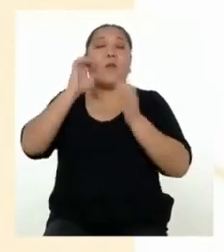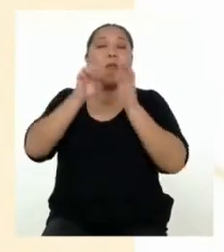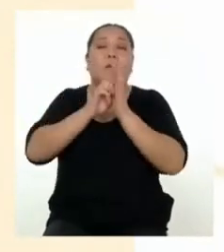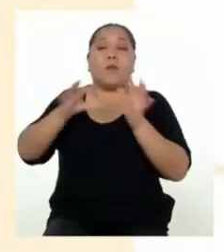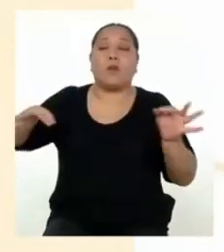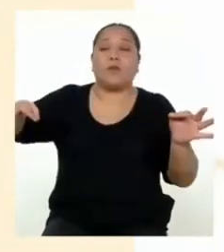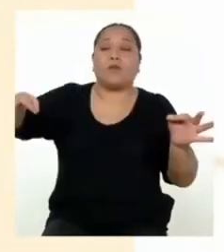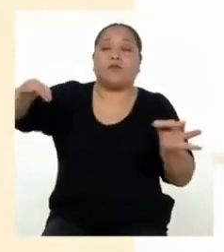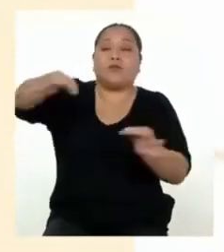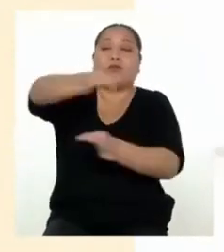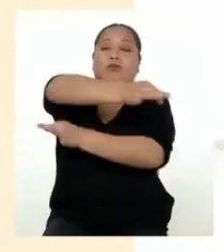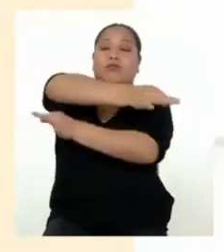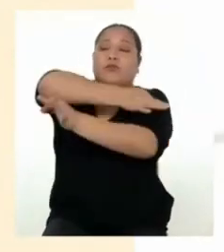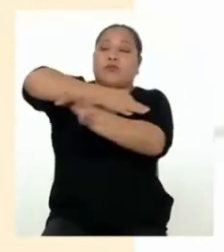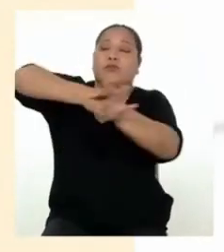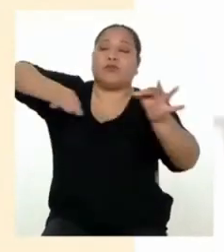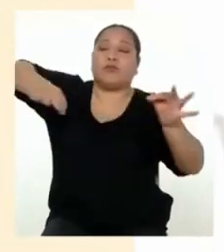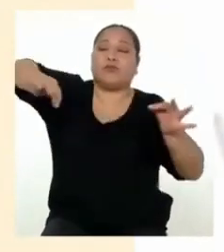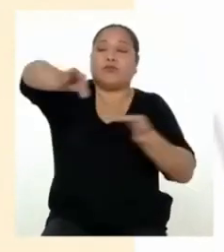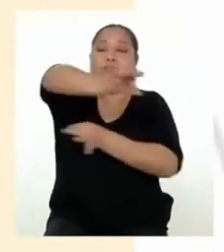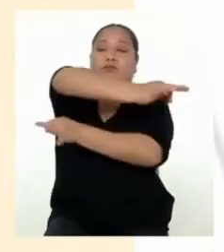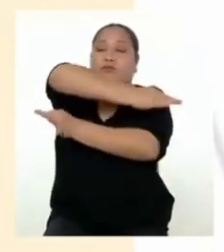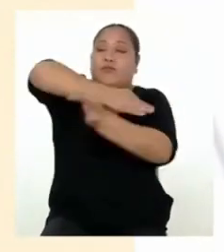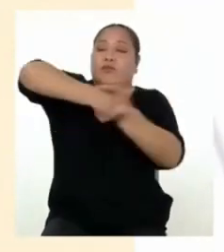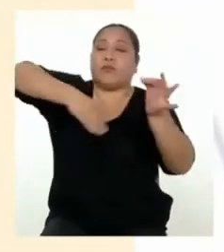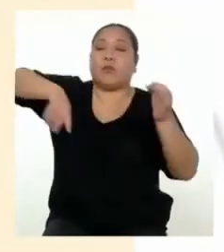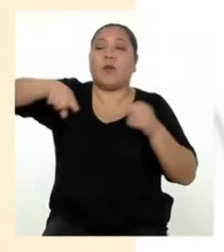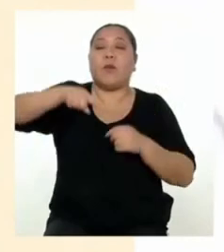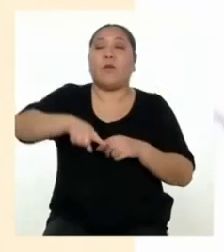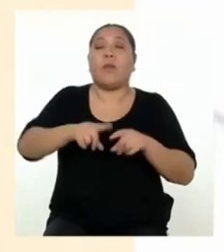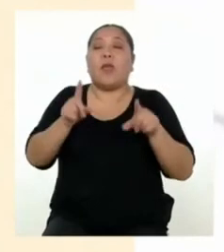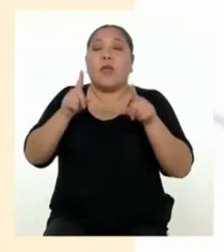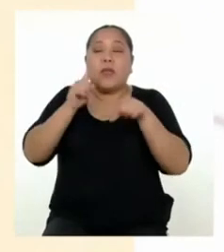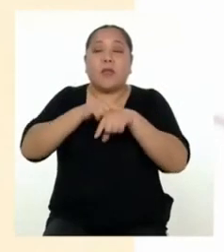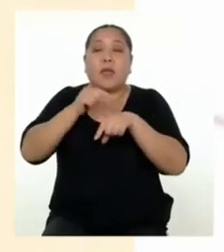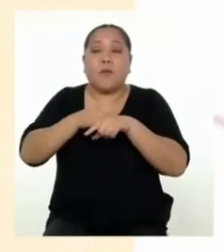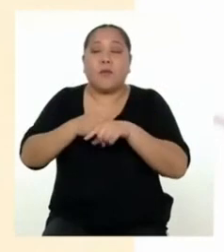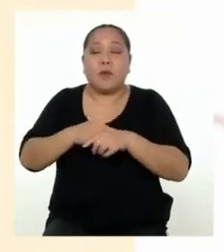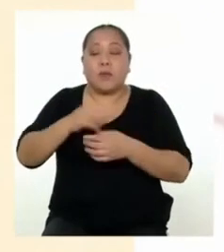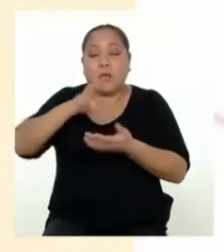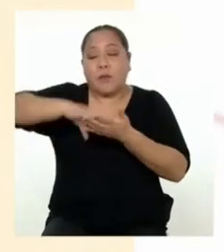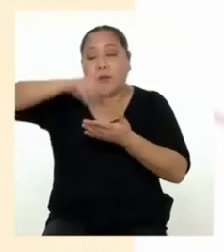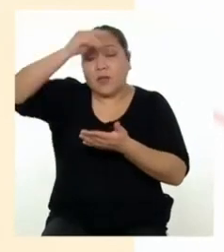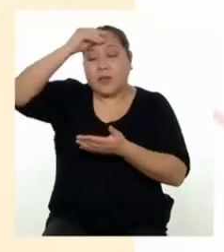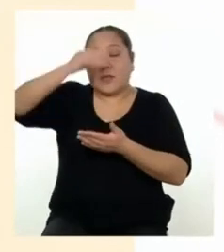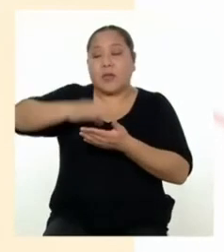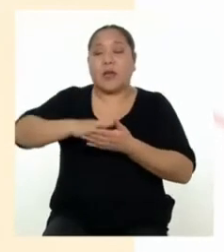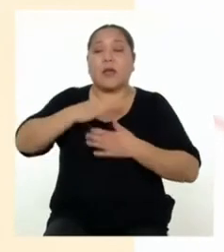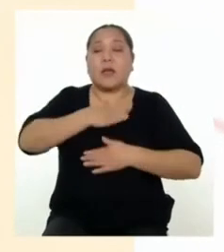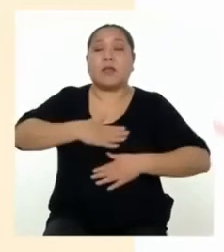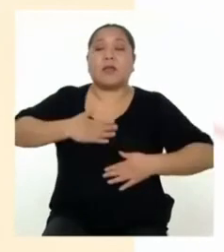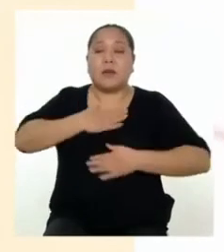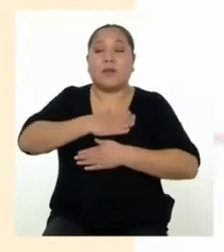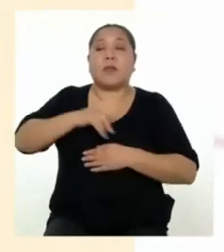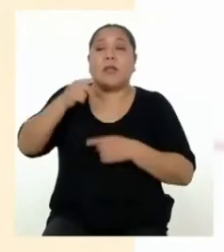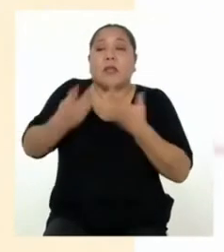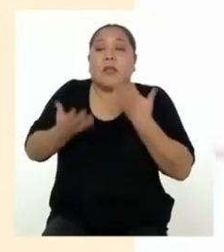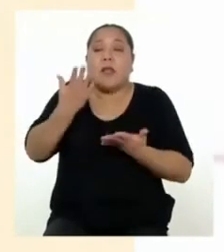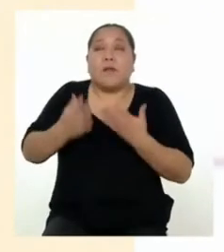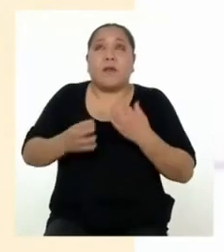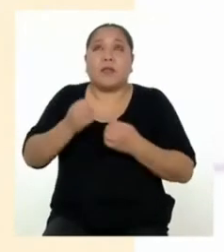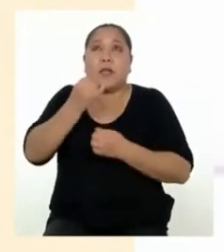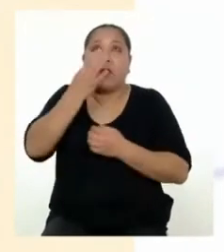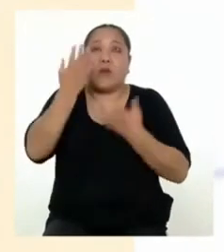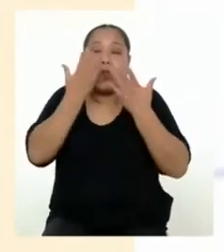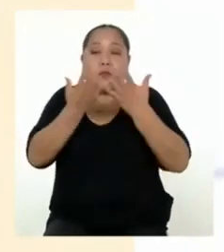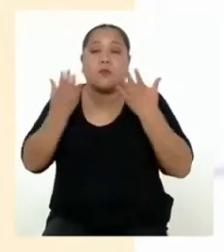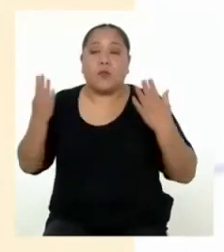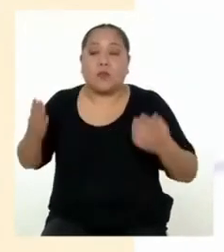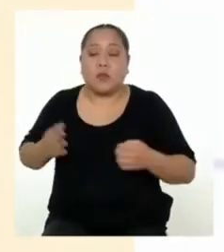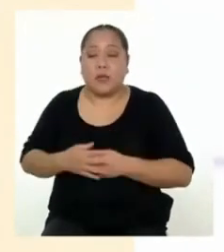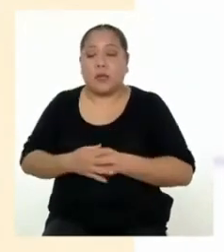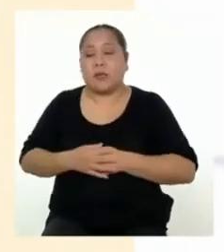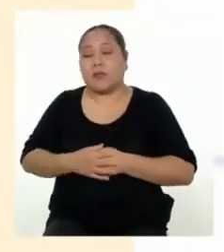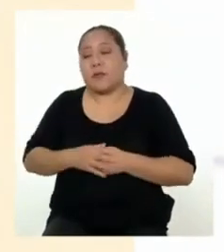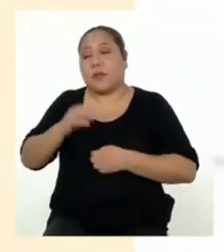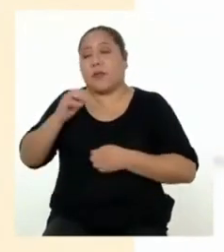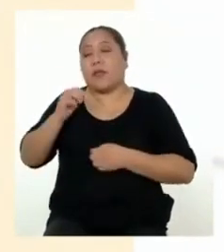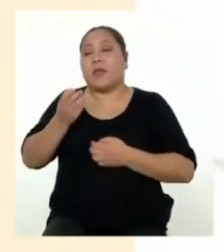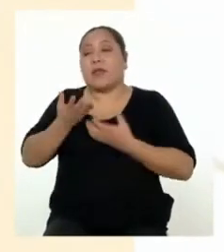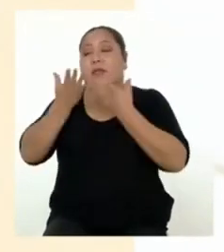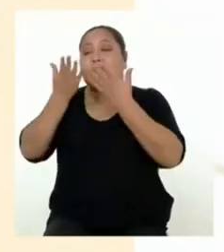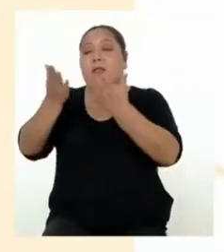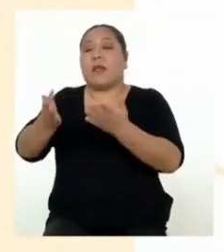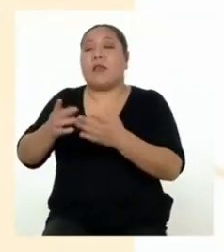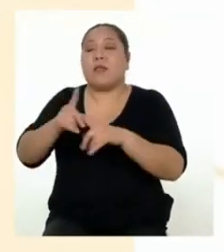ser rotativa con el objetivo de generar espacios de diversidad y aprendizaje. Puede que existan ciertas actividades que sean